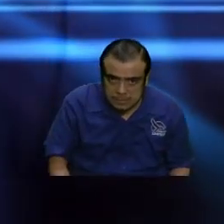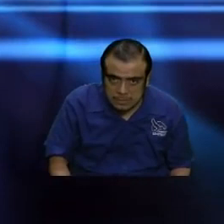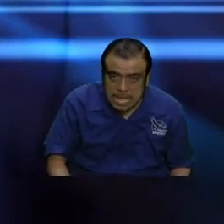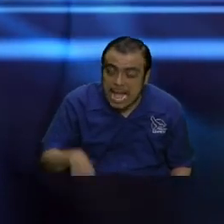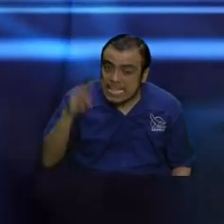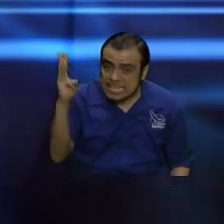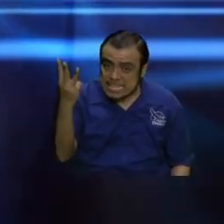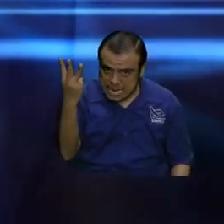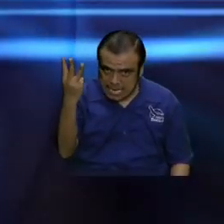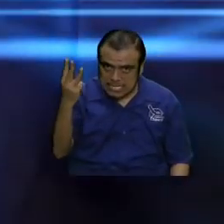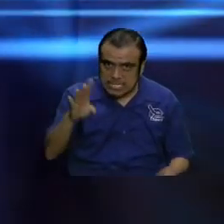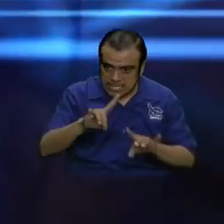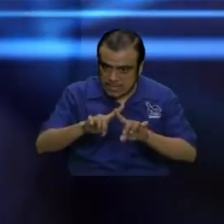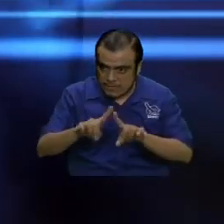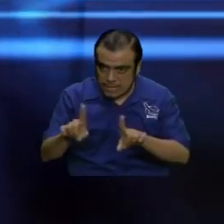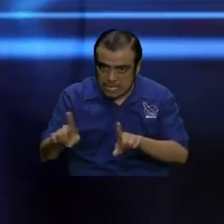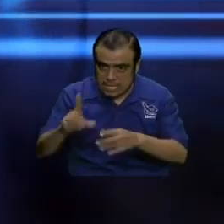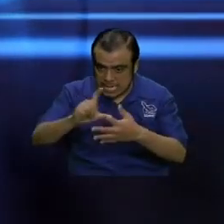tres condiciones.